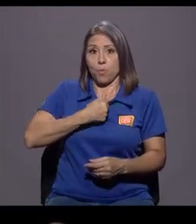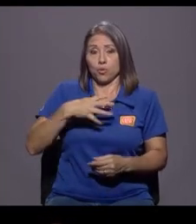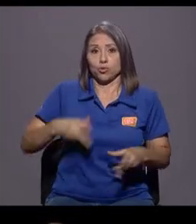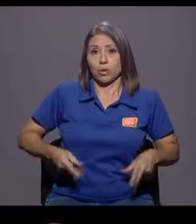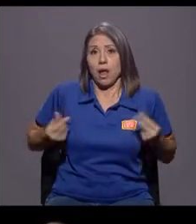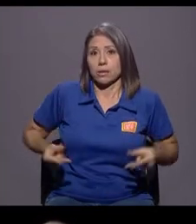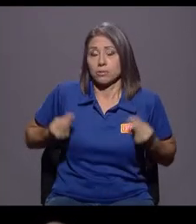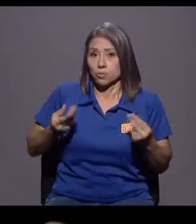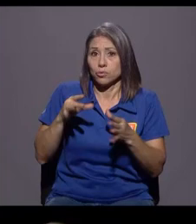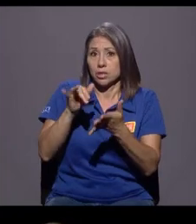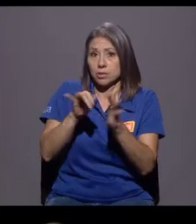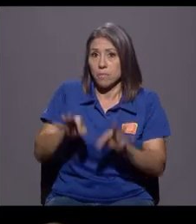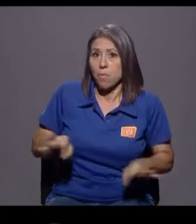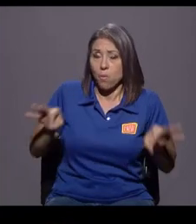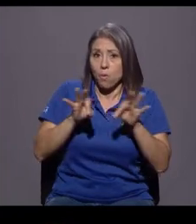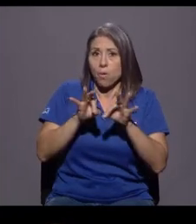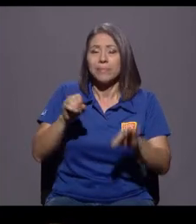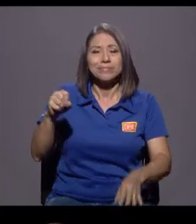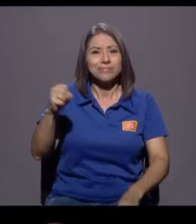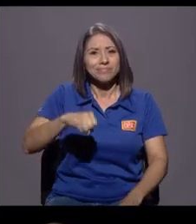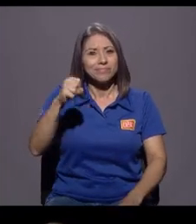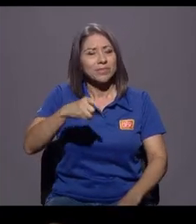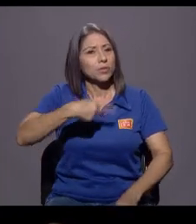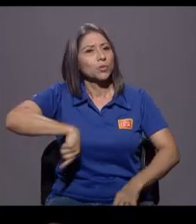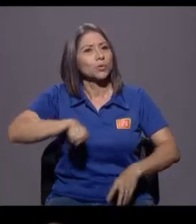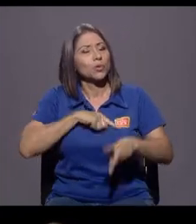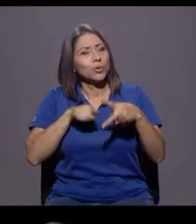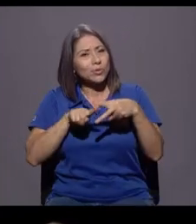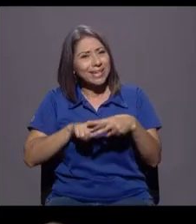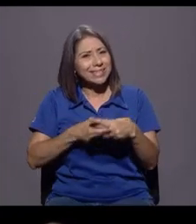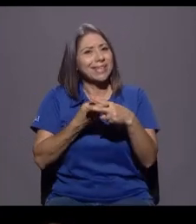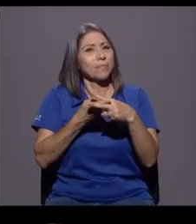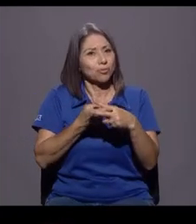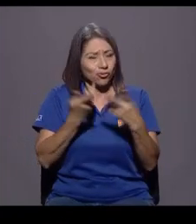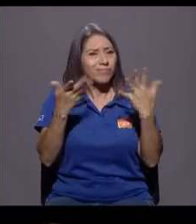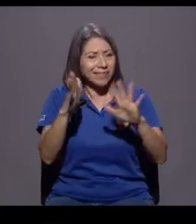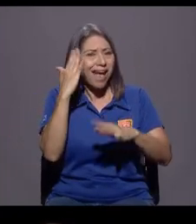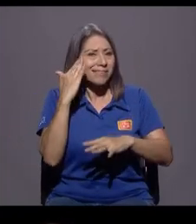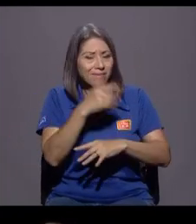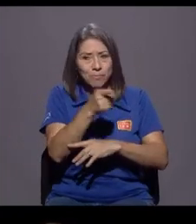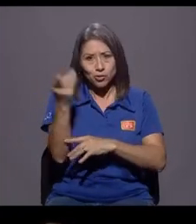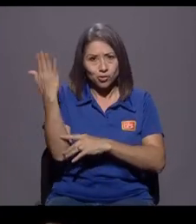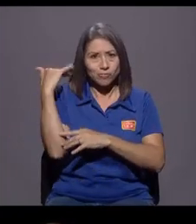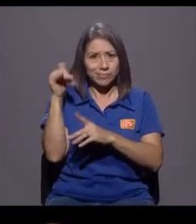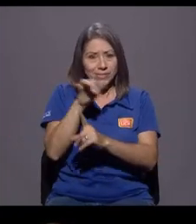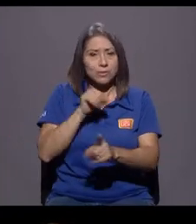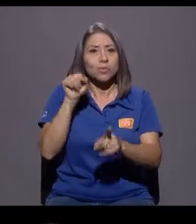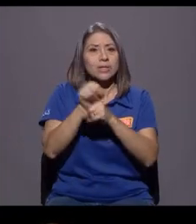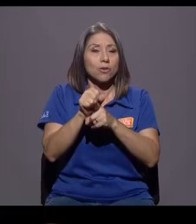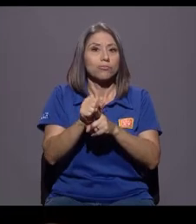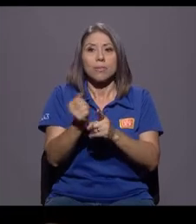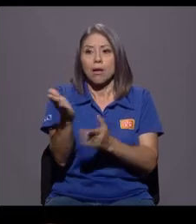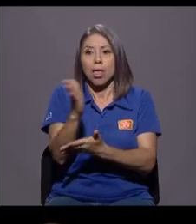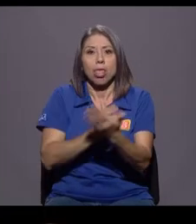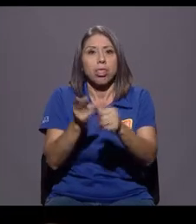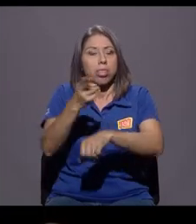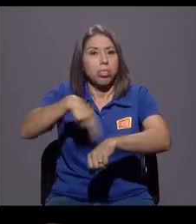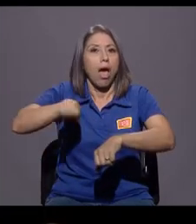así importante. Así tal cual. Vamos a ver, nosotros nacemos en la coyuntura que ya todos sabemos, de una manera muy espontánea,